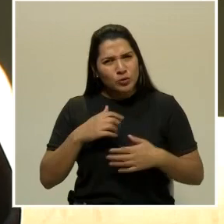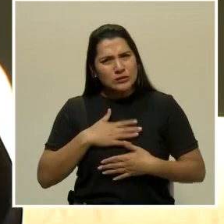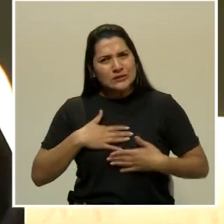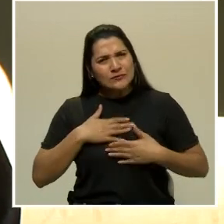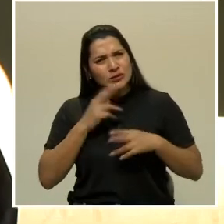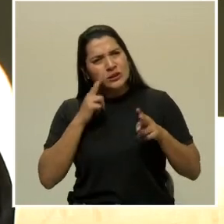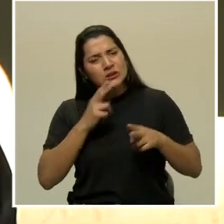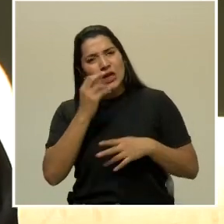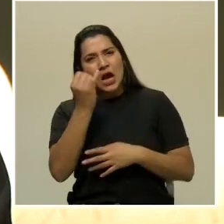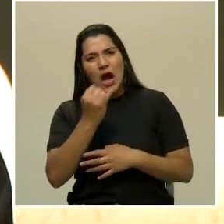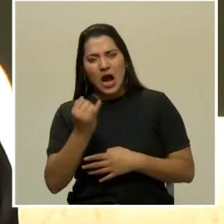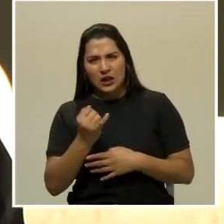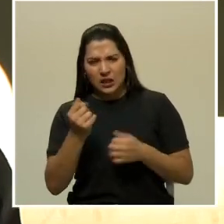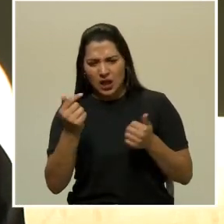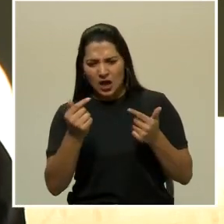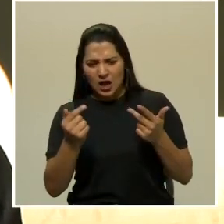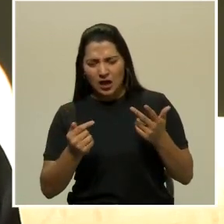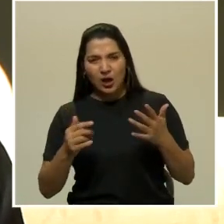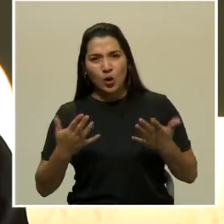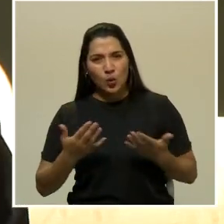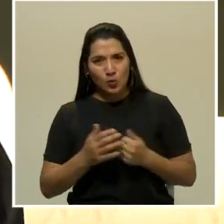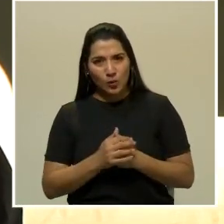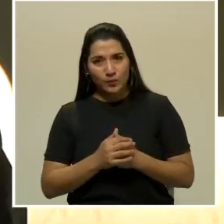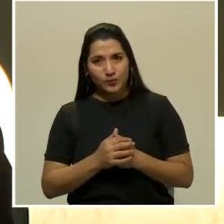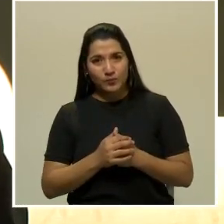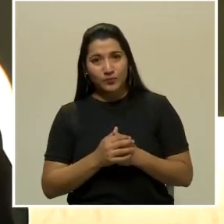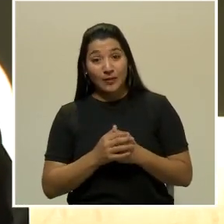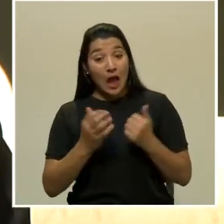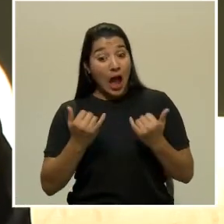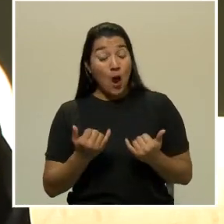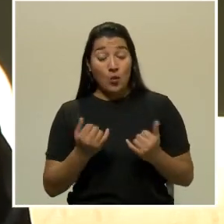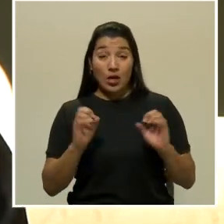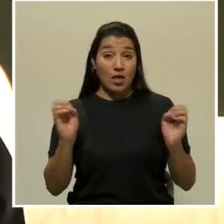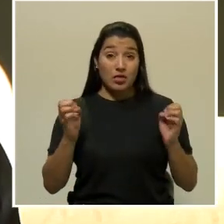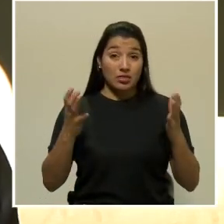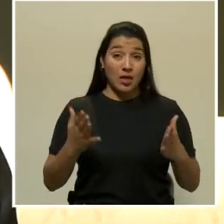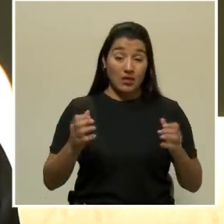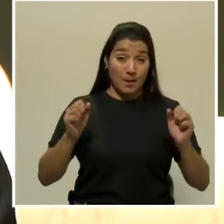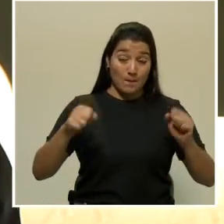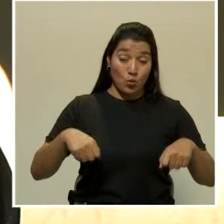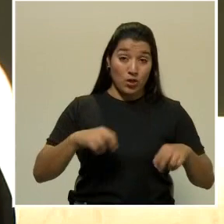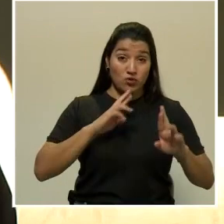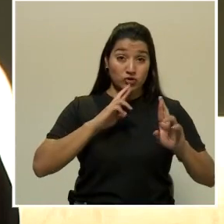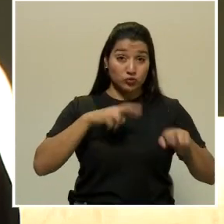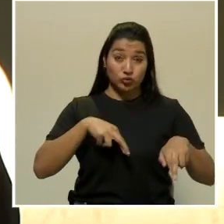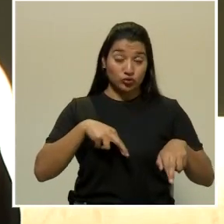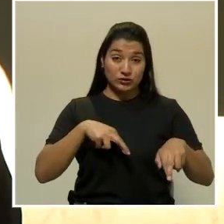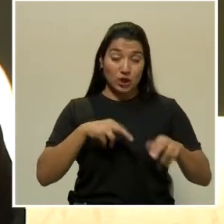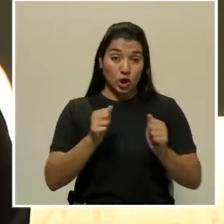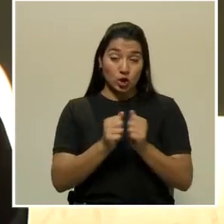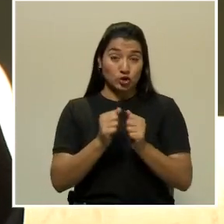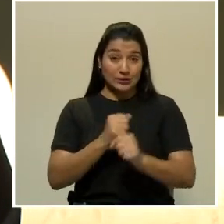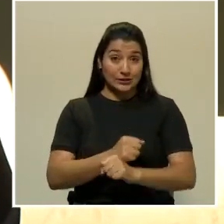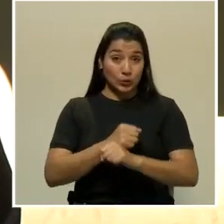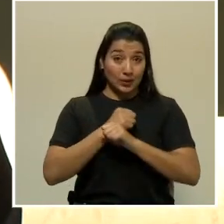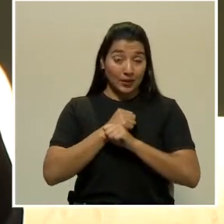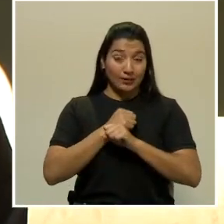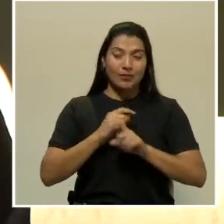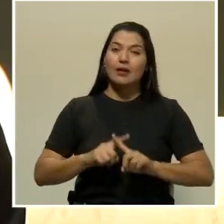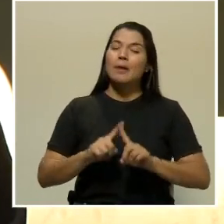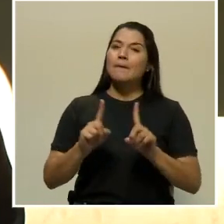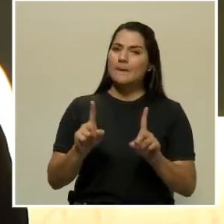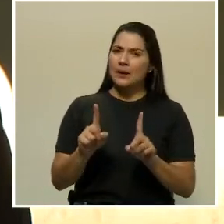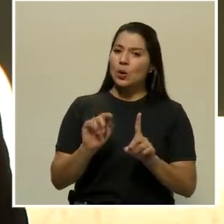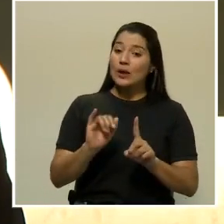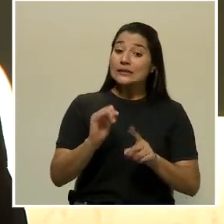Son preguntas que creo que hoy nadie puede responder exactamente a ciencia cierta. Pero es un camino